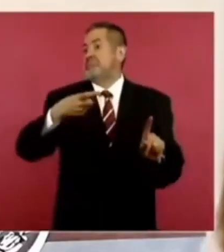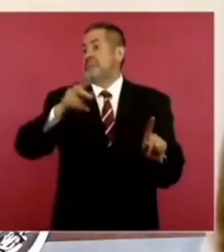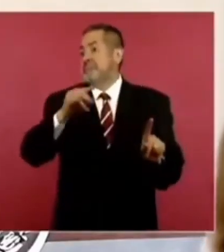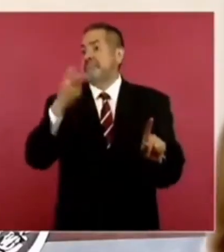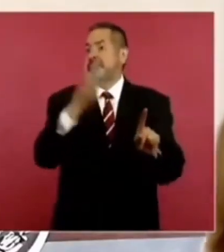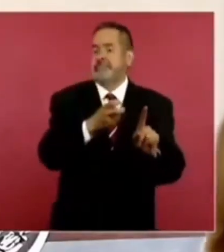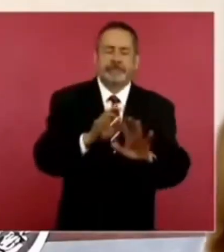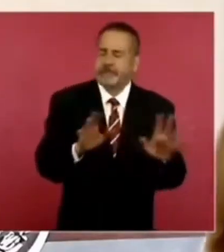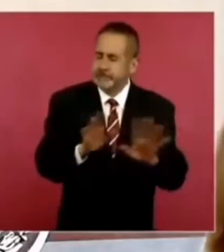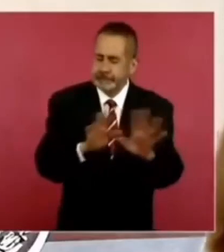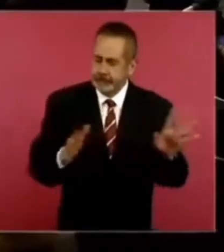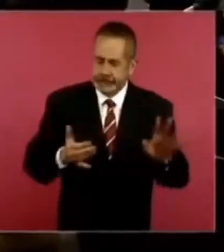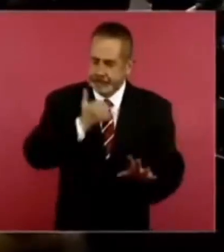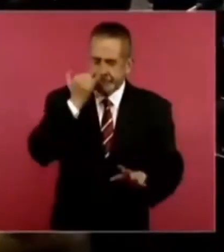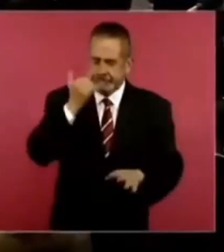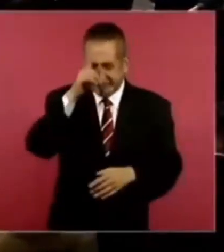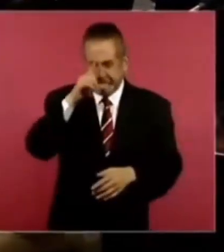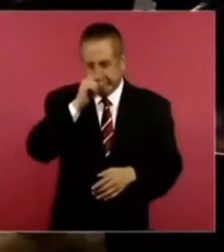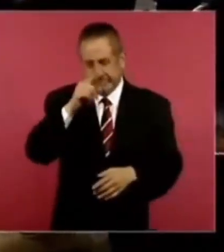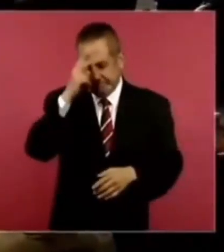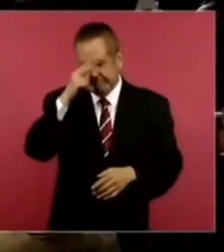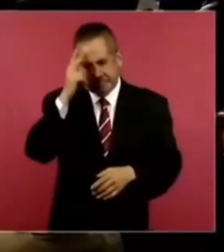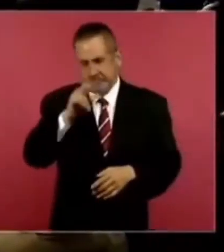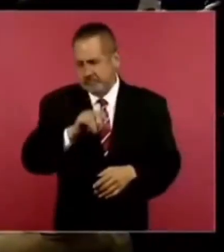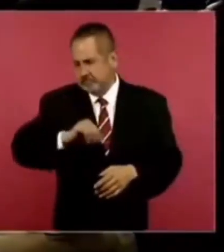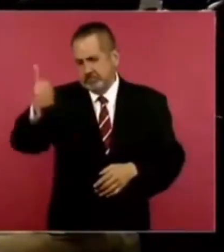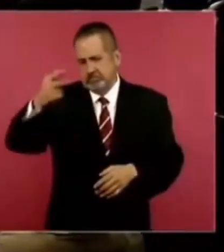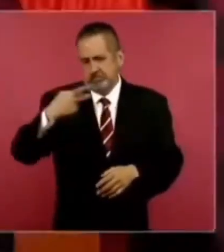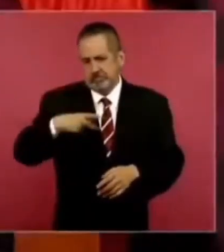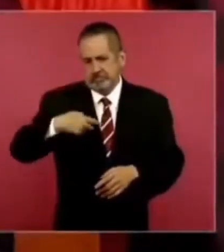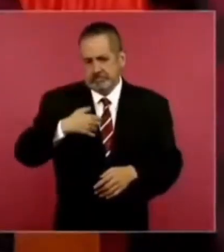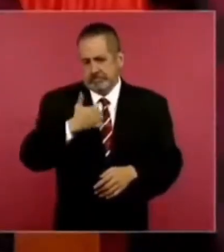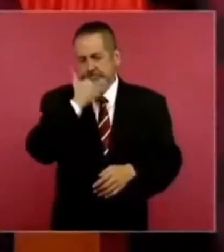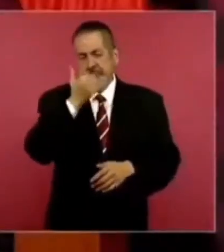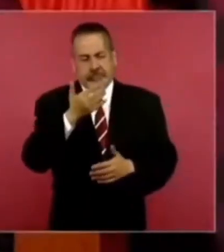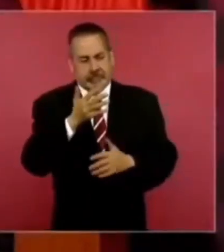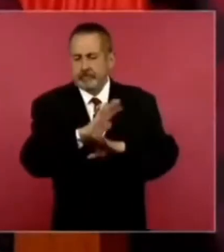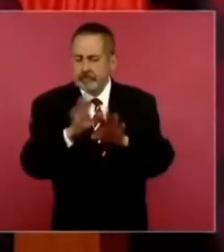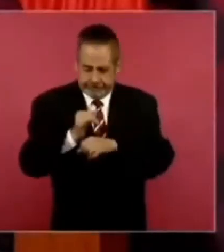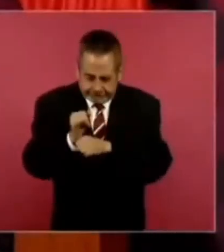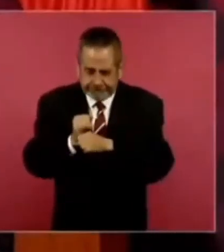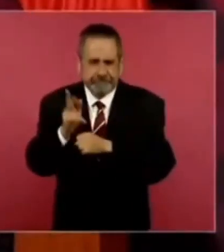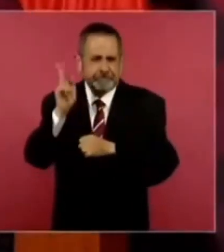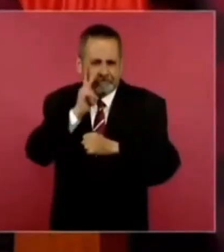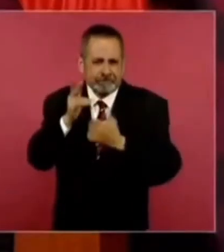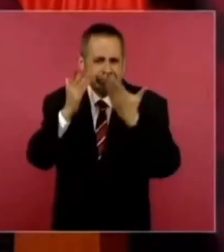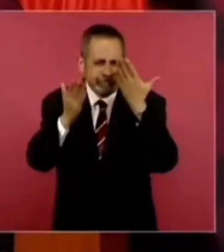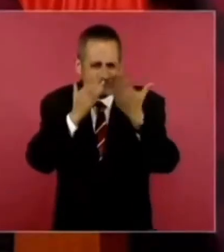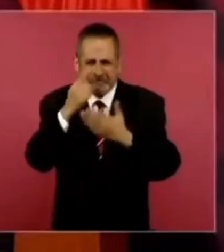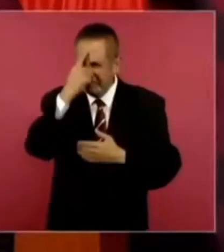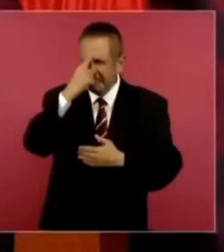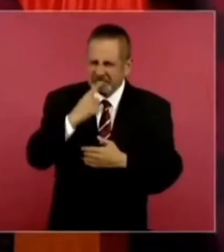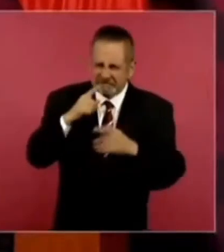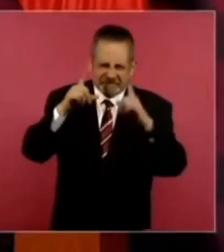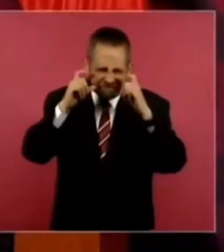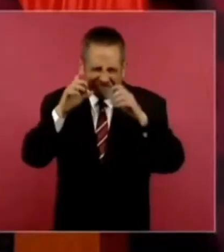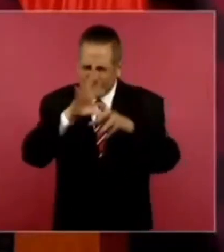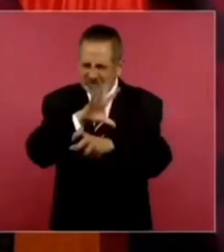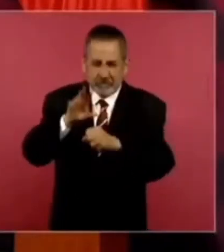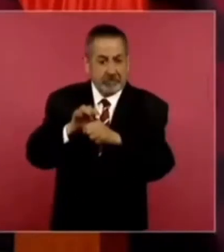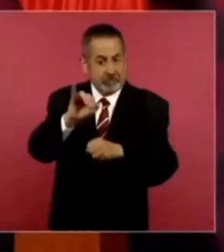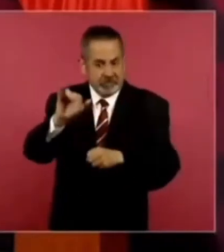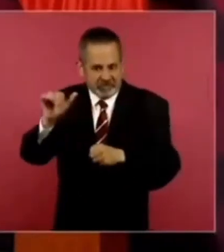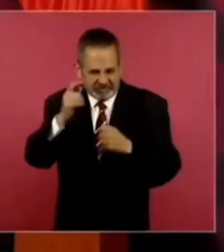completamente comprobado y hemos entregado un reporte completo, pero además con investigación, con reconocimiento facial, con inteligencia